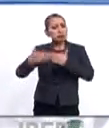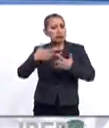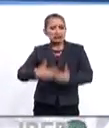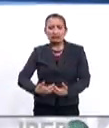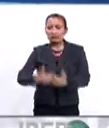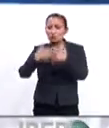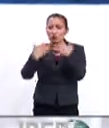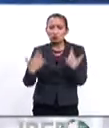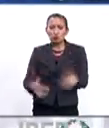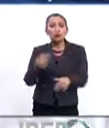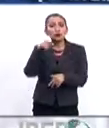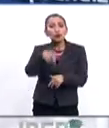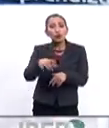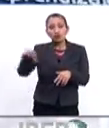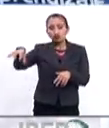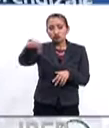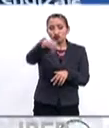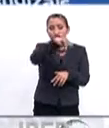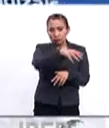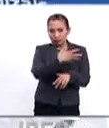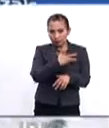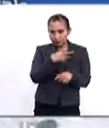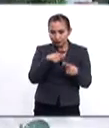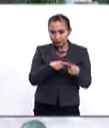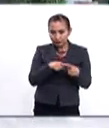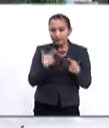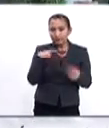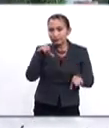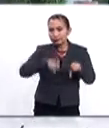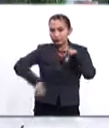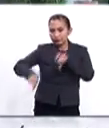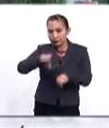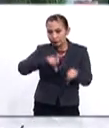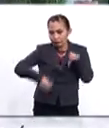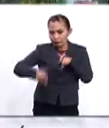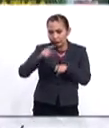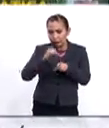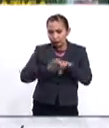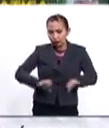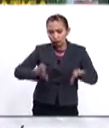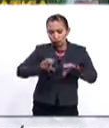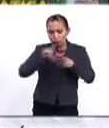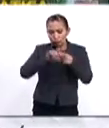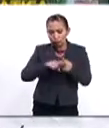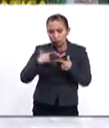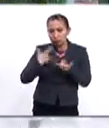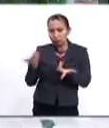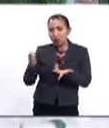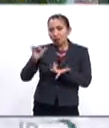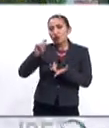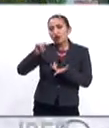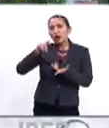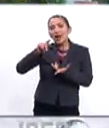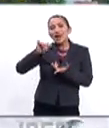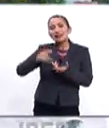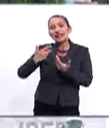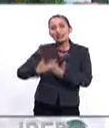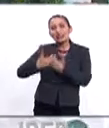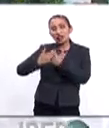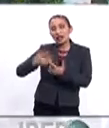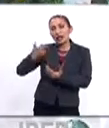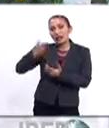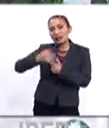instalaciones cuya distribución contempla laboratorios de informática, AutoCAD de industria